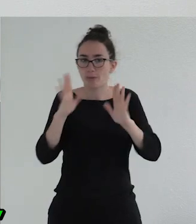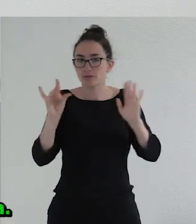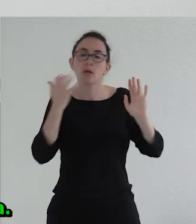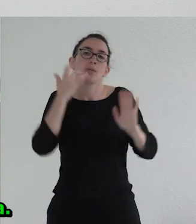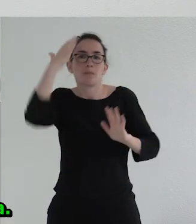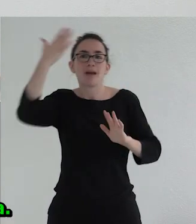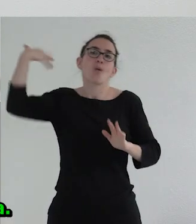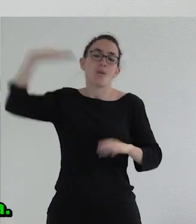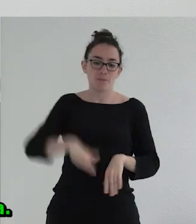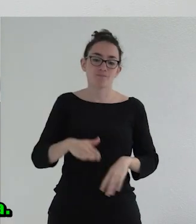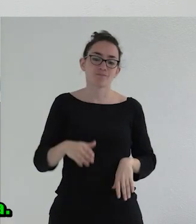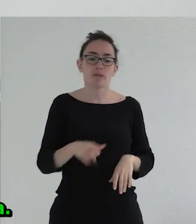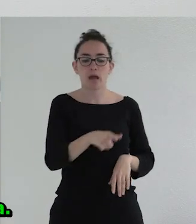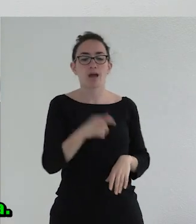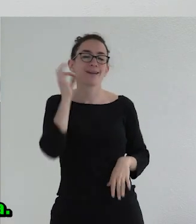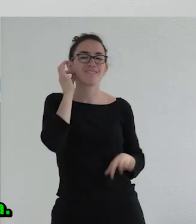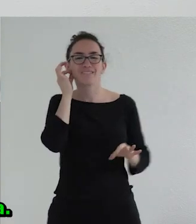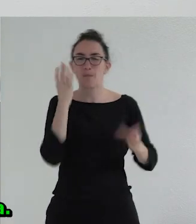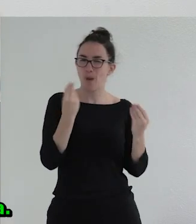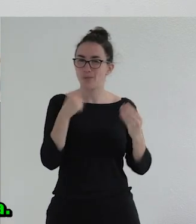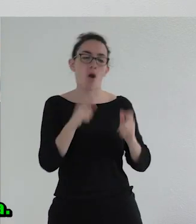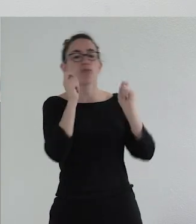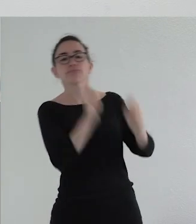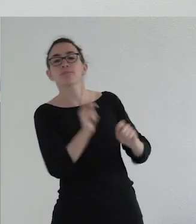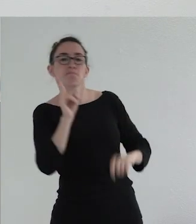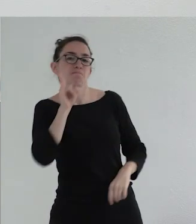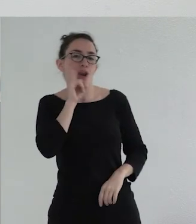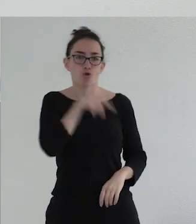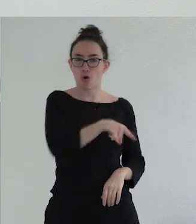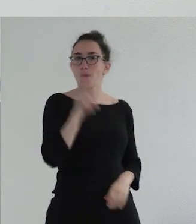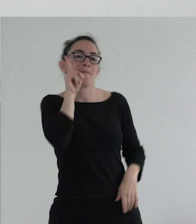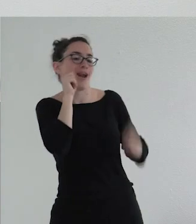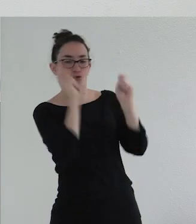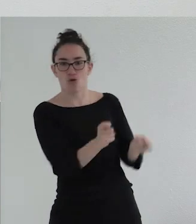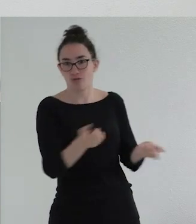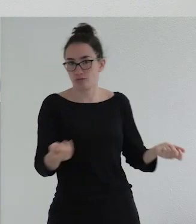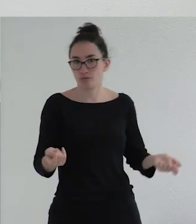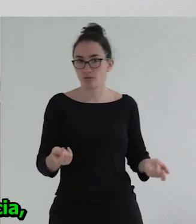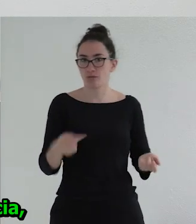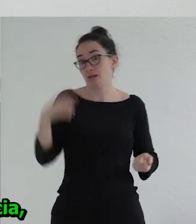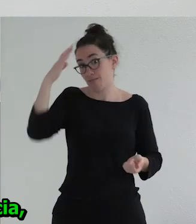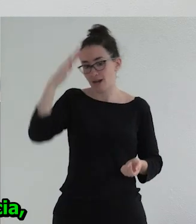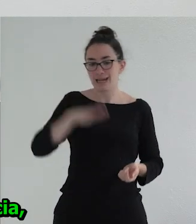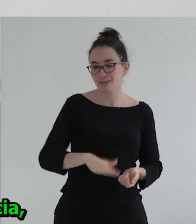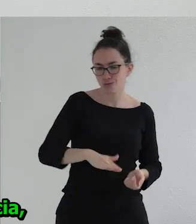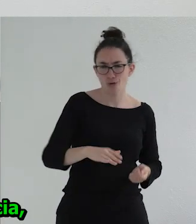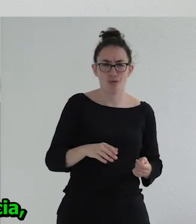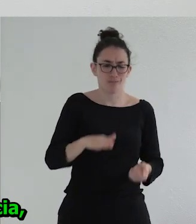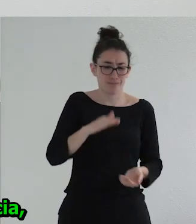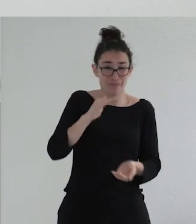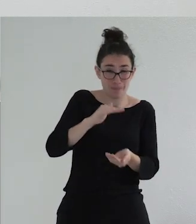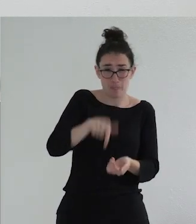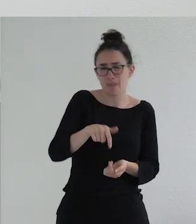un niño era muy femenino pues que sería maricón y eso funcionaba así toda la vida es que esos niños que crecieron y son adultos que eran muy femeninos en la